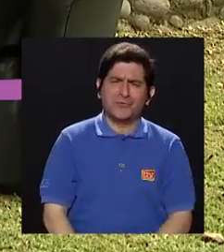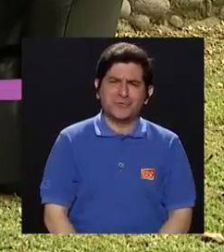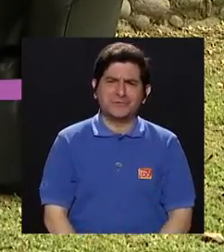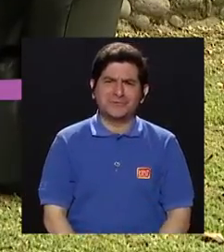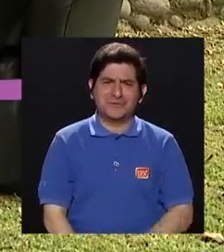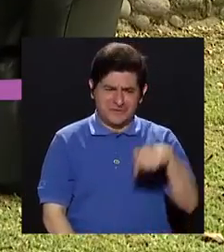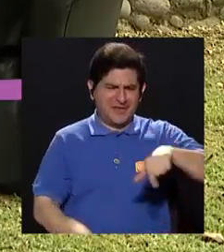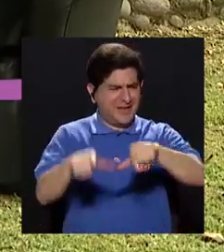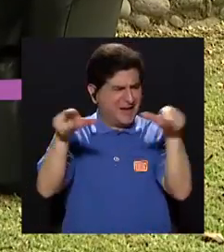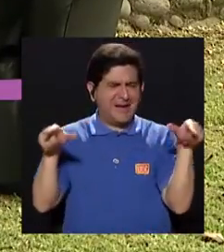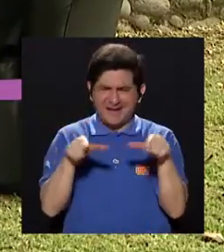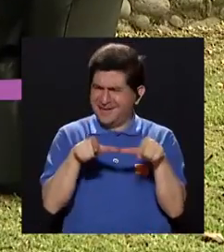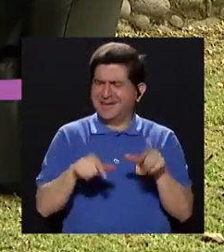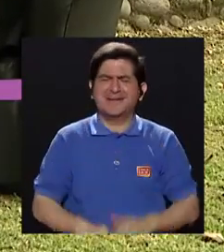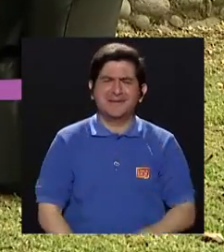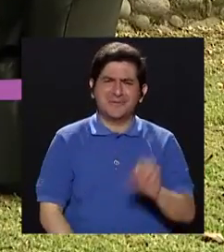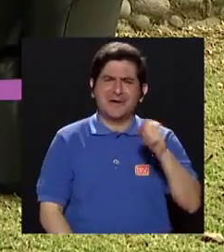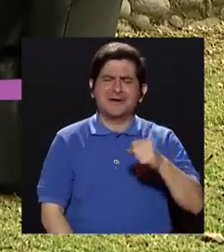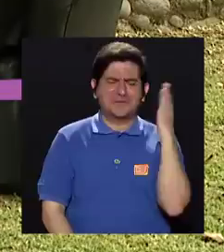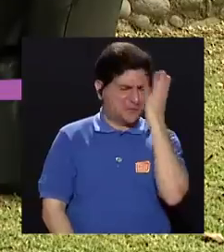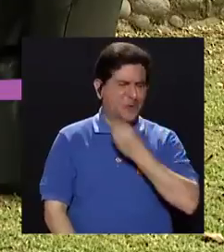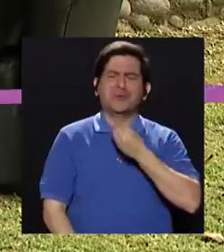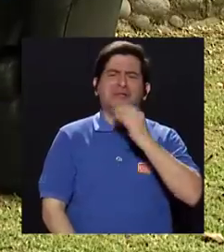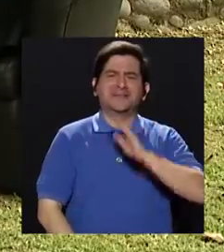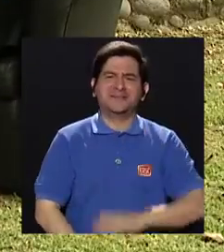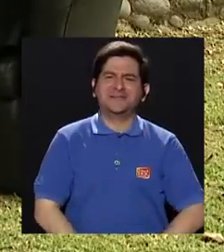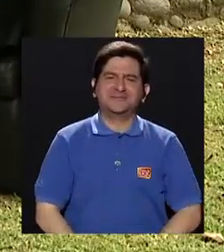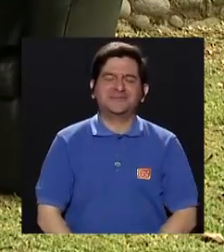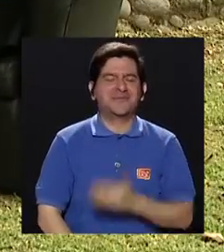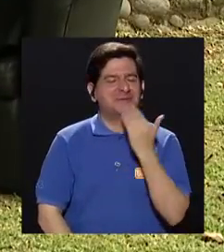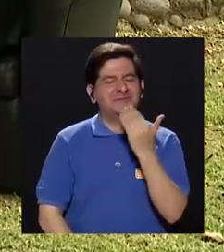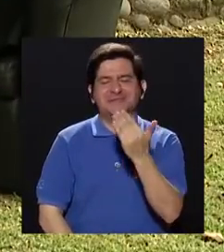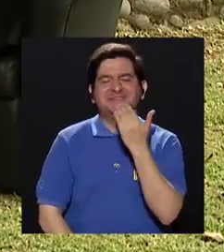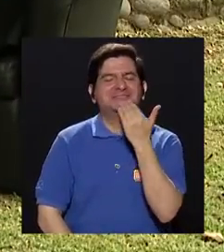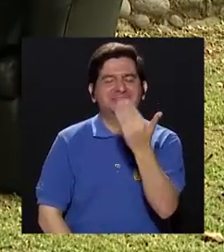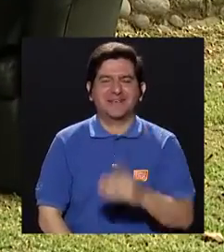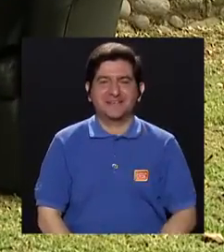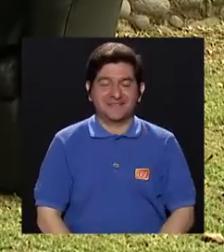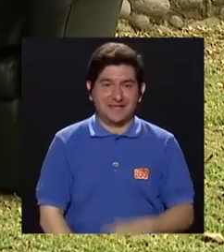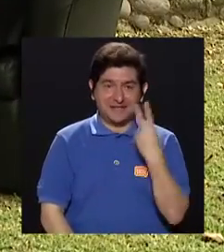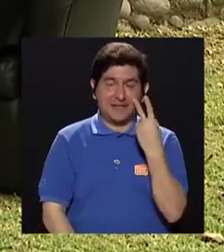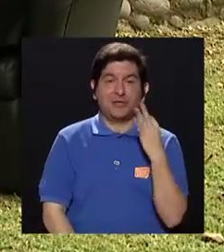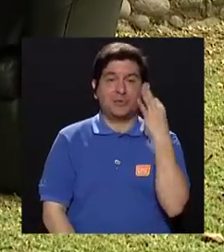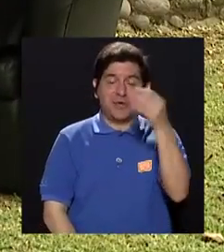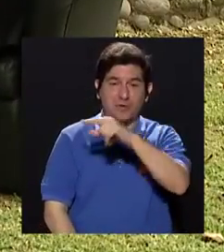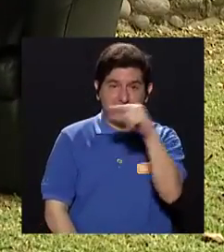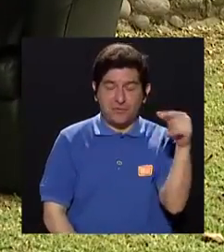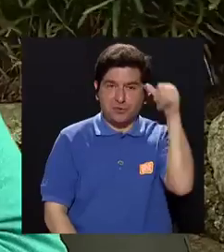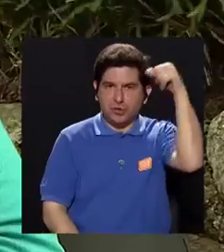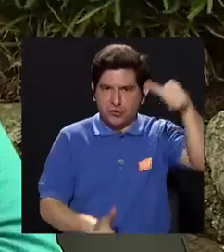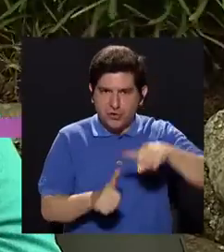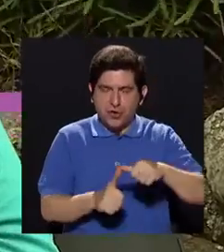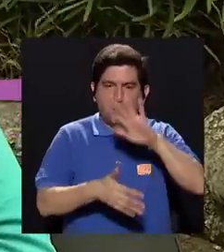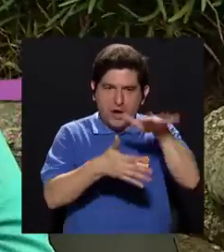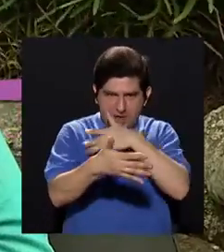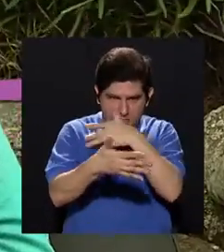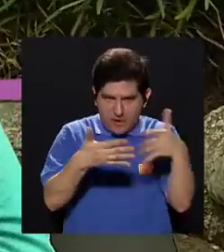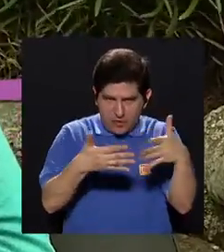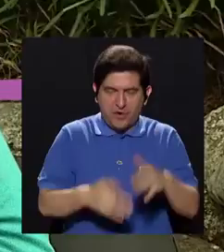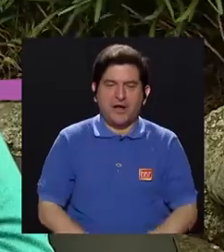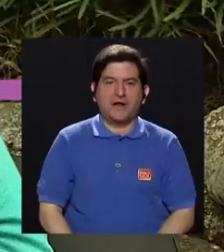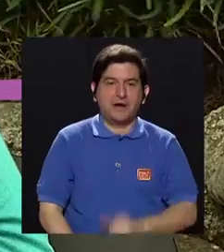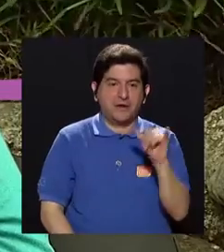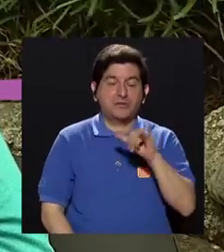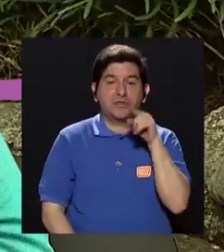bonita. Muchas gracias. Y bueno, esperamos vernos la próxima semana. Recuerde, por supuesto, nuestros horarios y queremos que nos hagan llegar